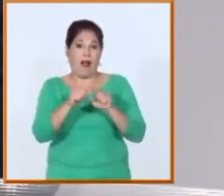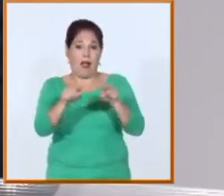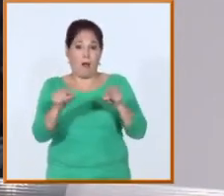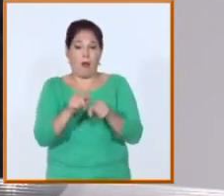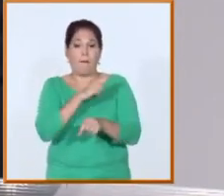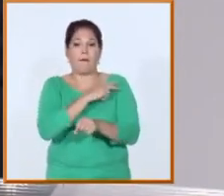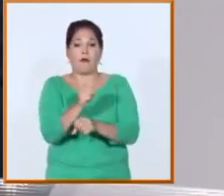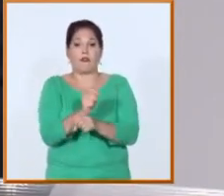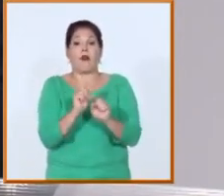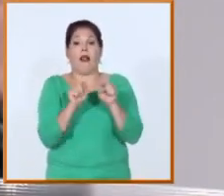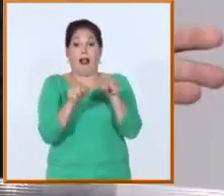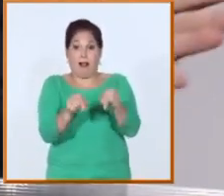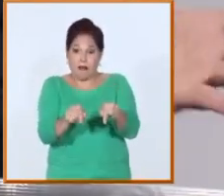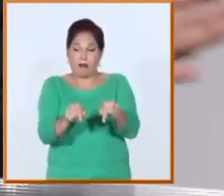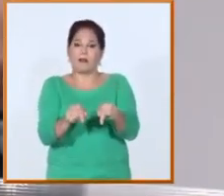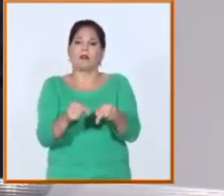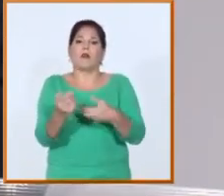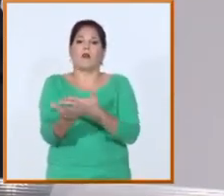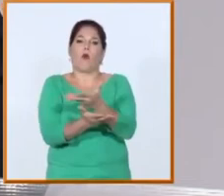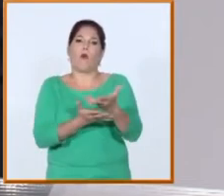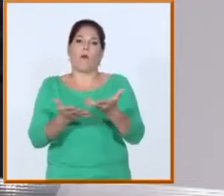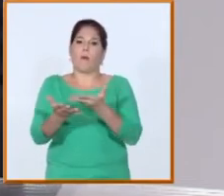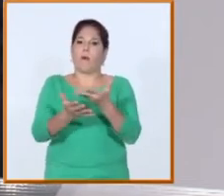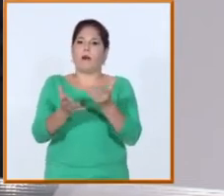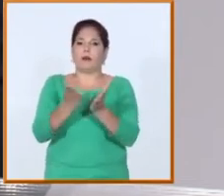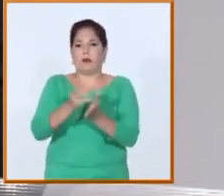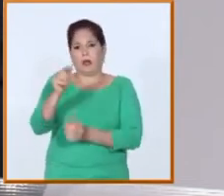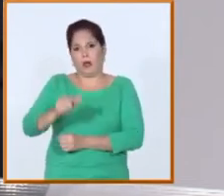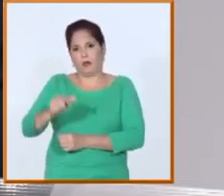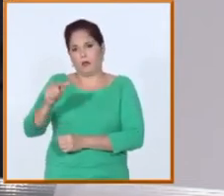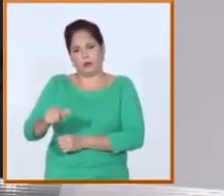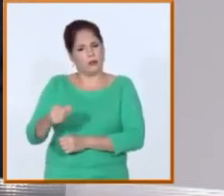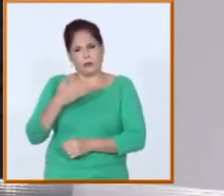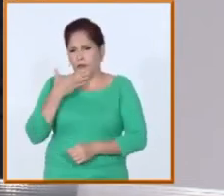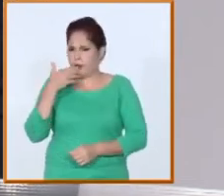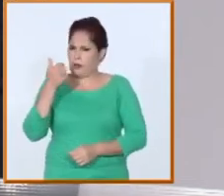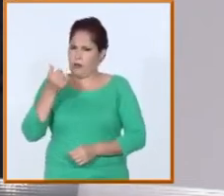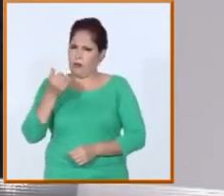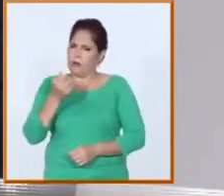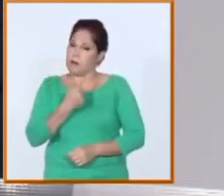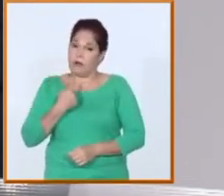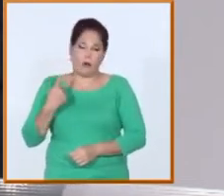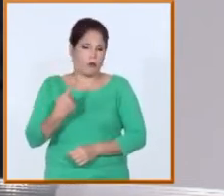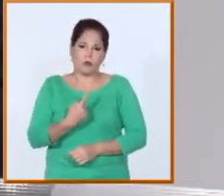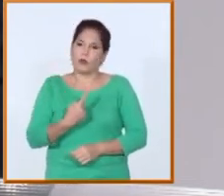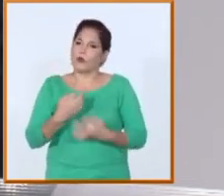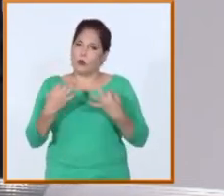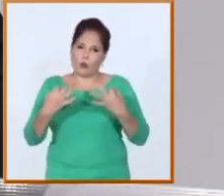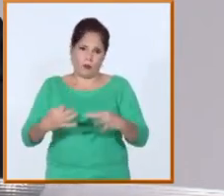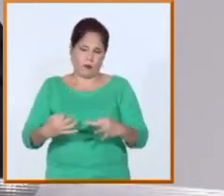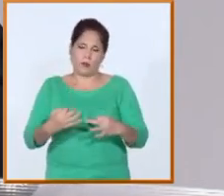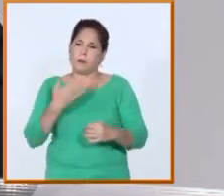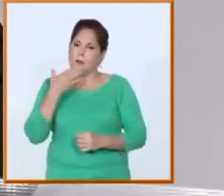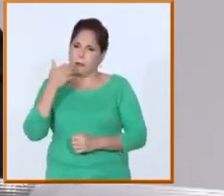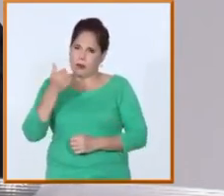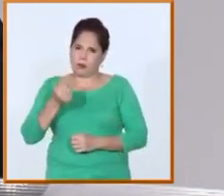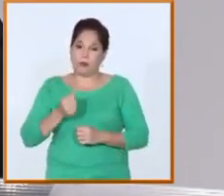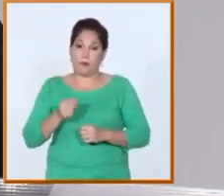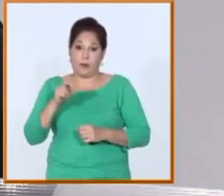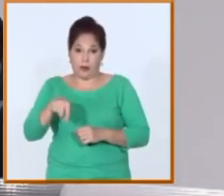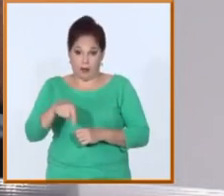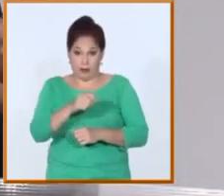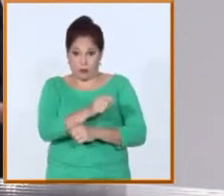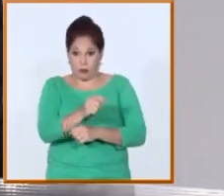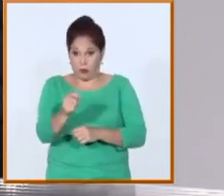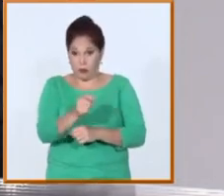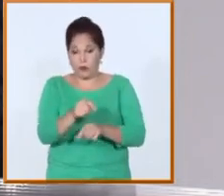en las condiciones complejas que tú sabes que tiene el país, pero sin duda ha representado para nosotros una nueva posibilidad. Este es el curso donde nosotros